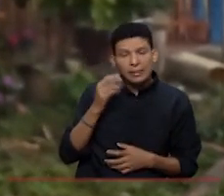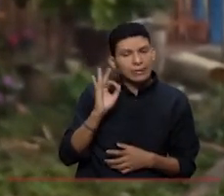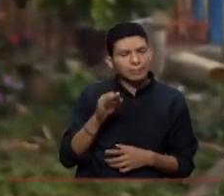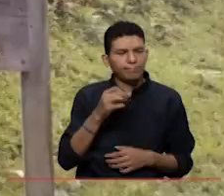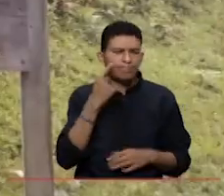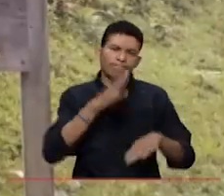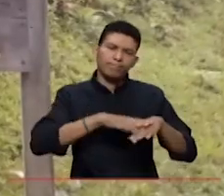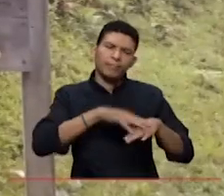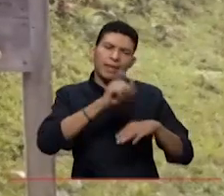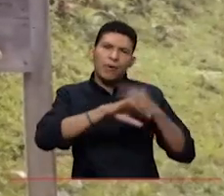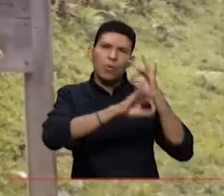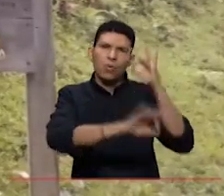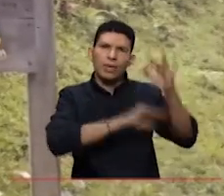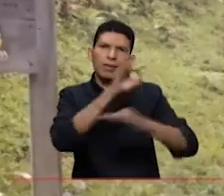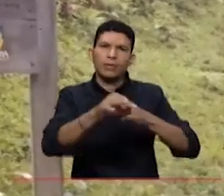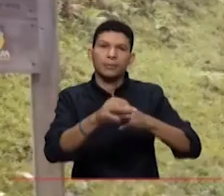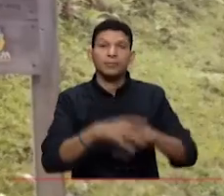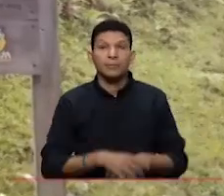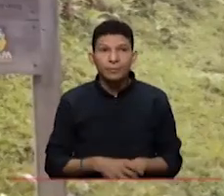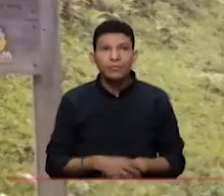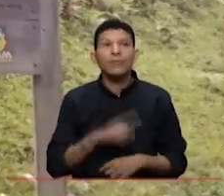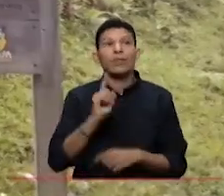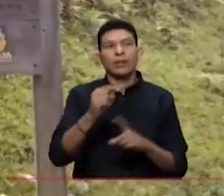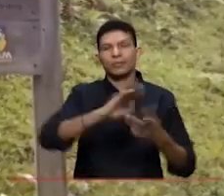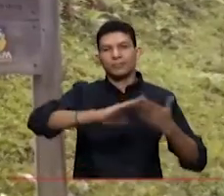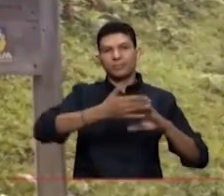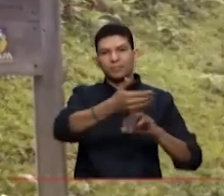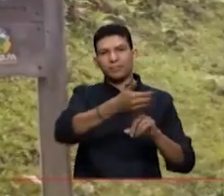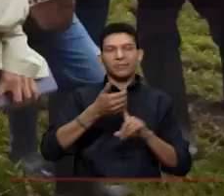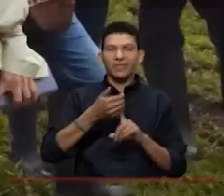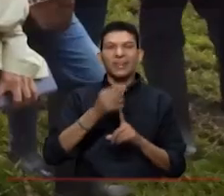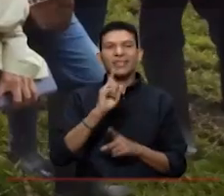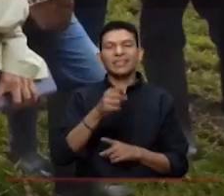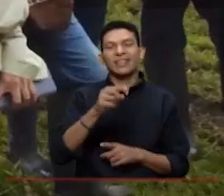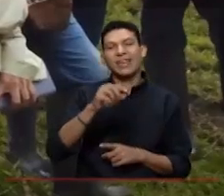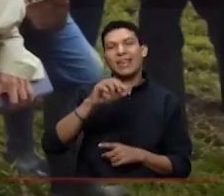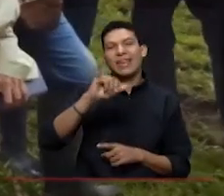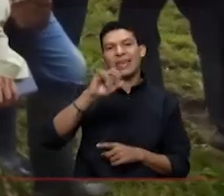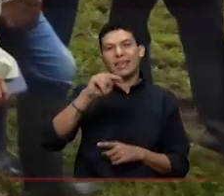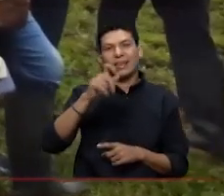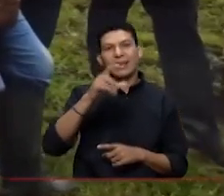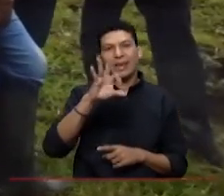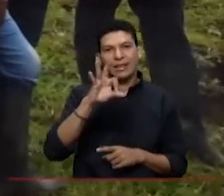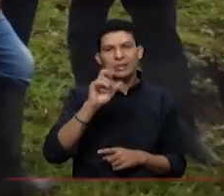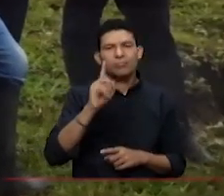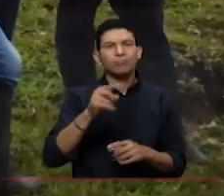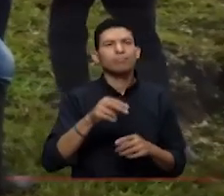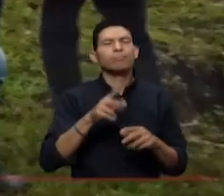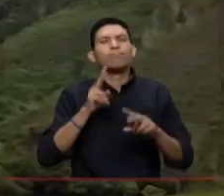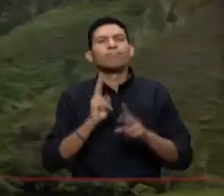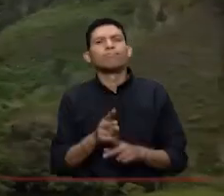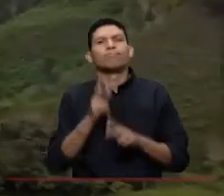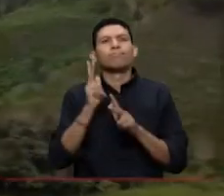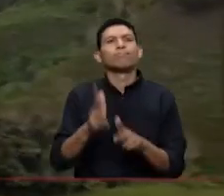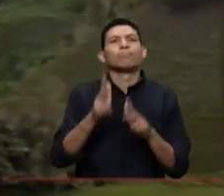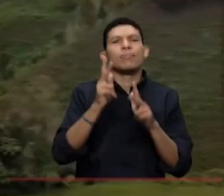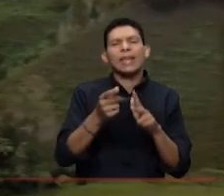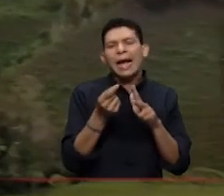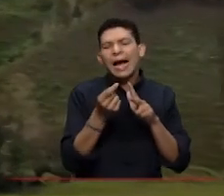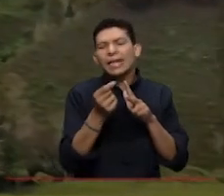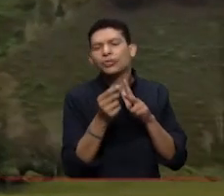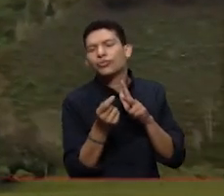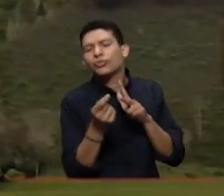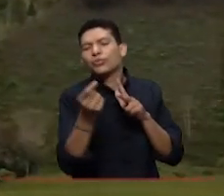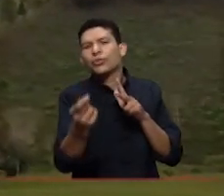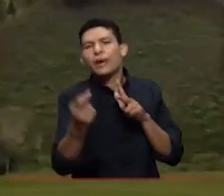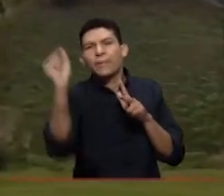cuidáramos el bosque. En la Reserva Natural Comunitaria Cerro del Inglés, realizaron un recorrido casi hasta su zona limítrofe con